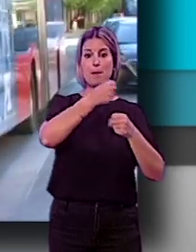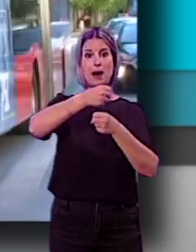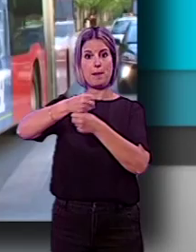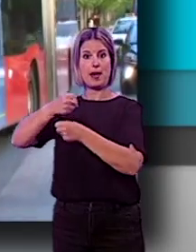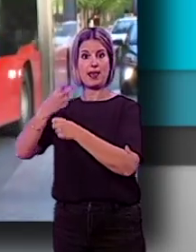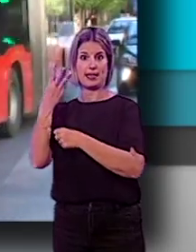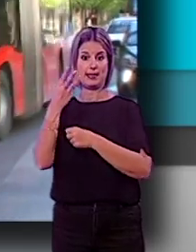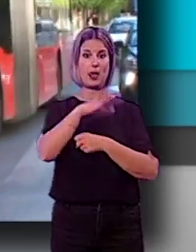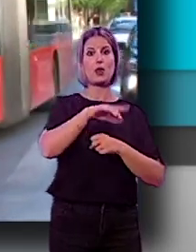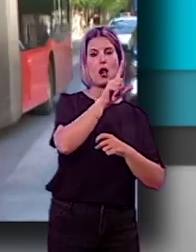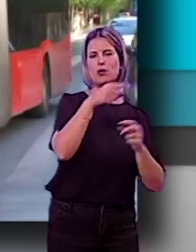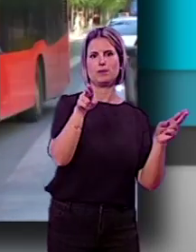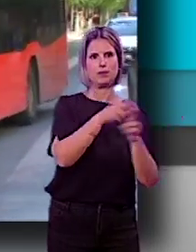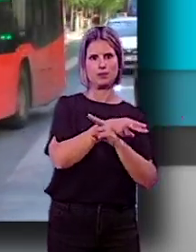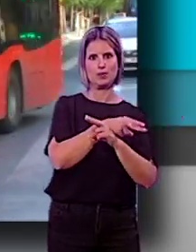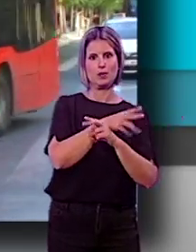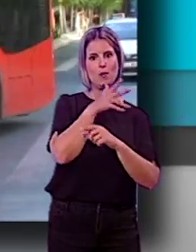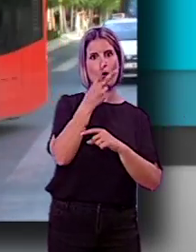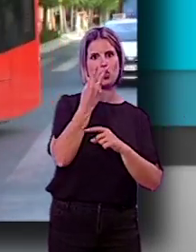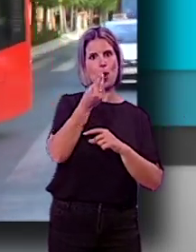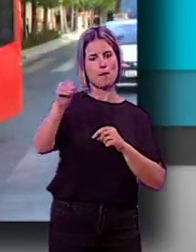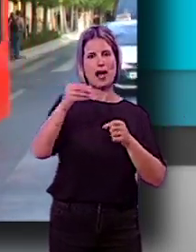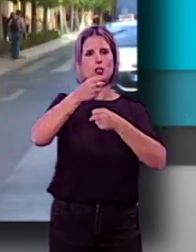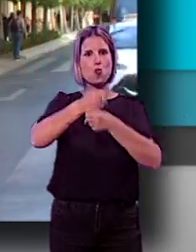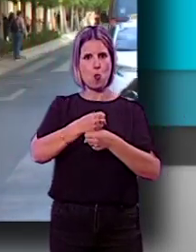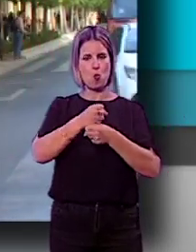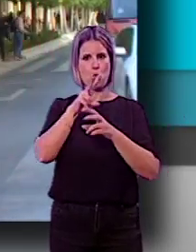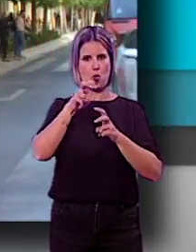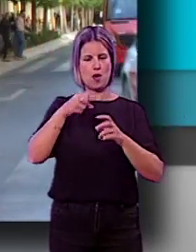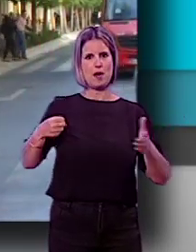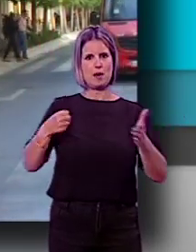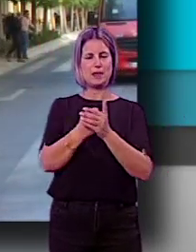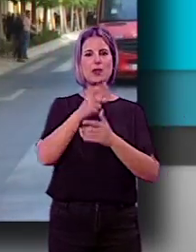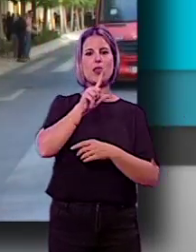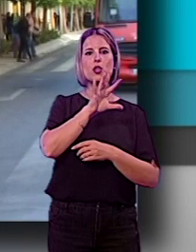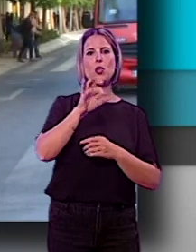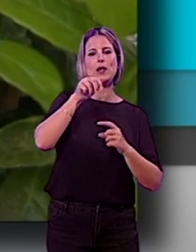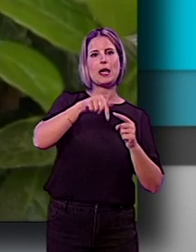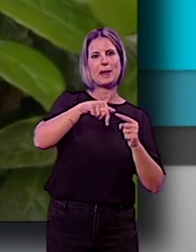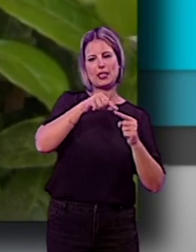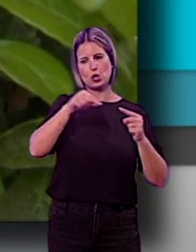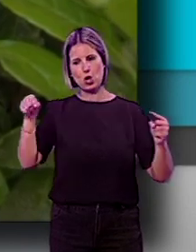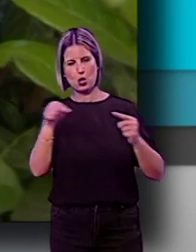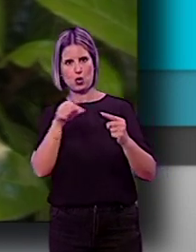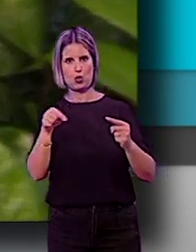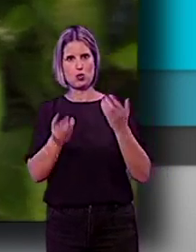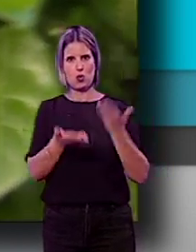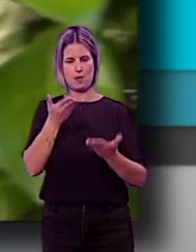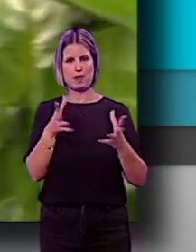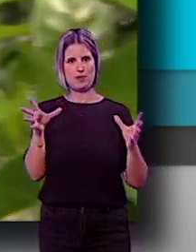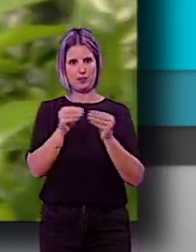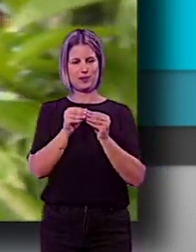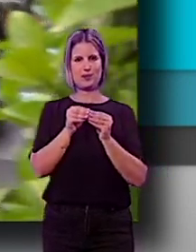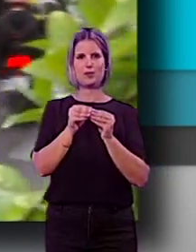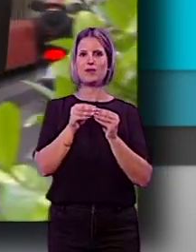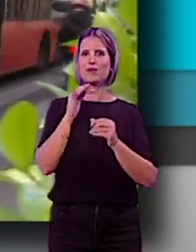autobús en el Distrito Norte, previo emplazamiento de dos nuevas con desplazamientos máximos de 150 metros con respecto a las actuales y se simplificará